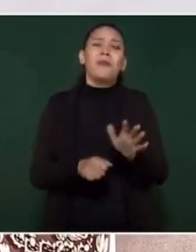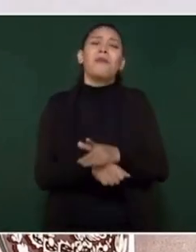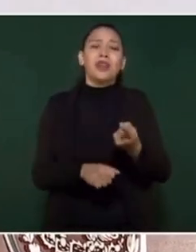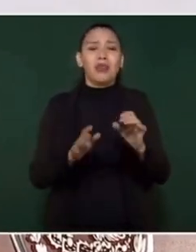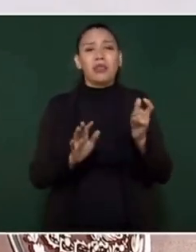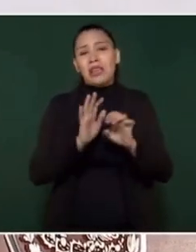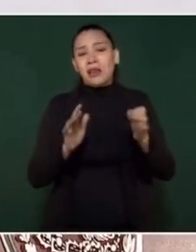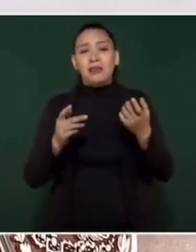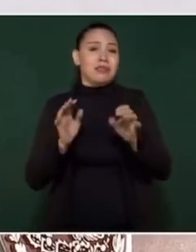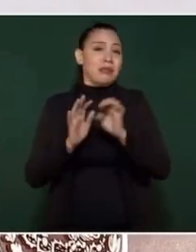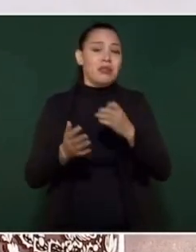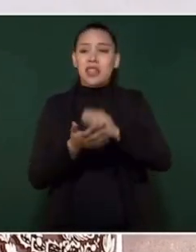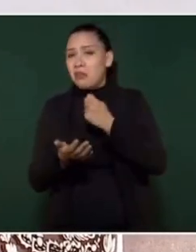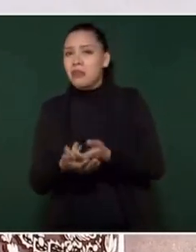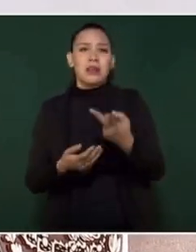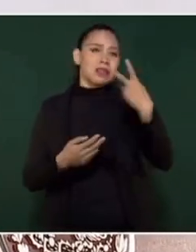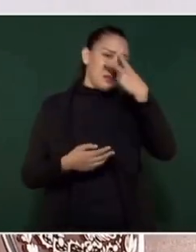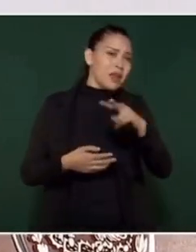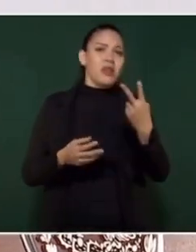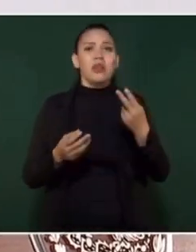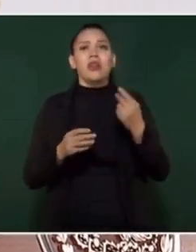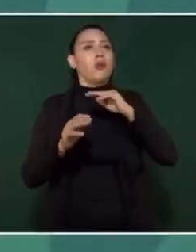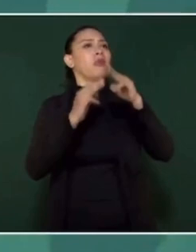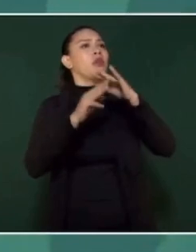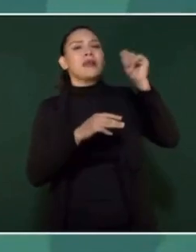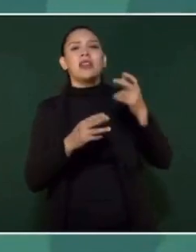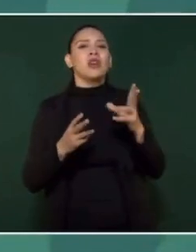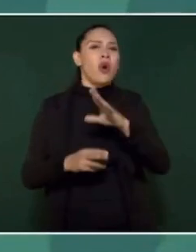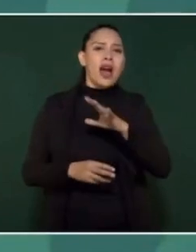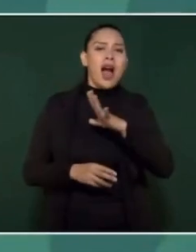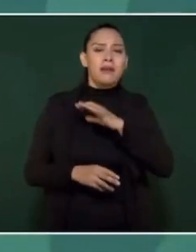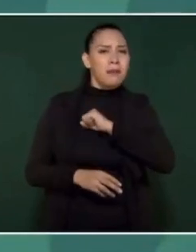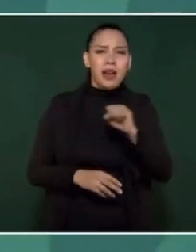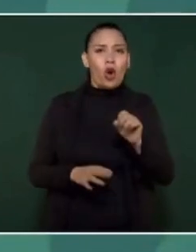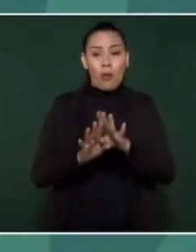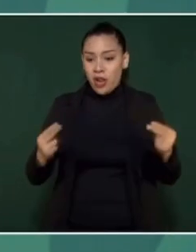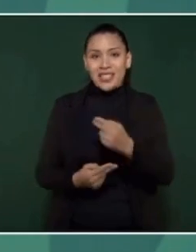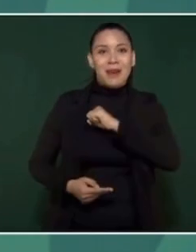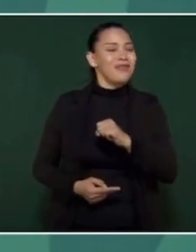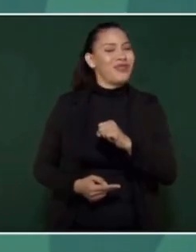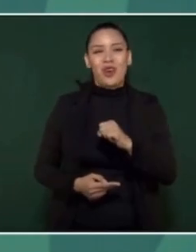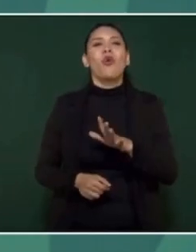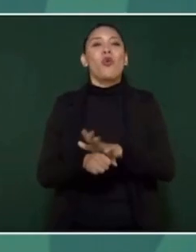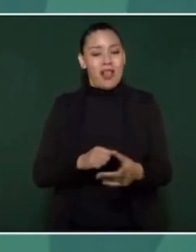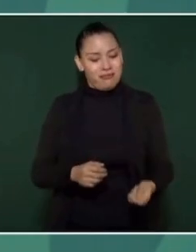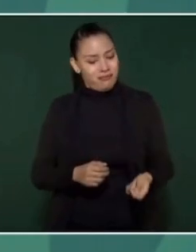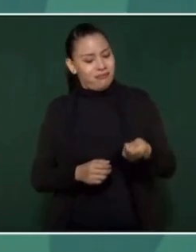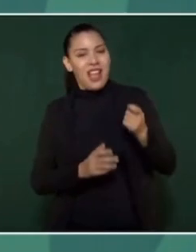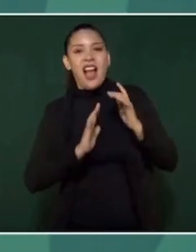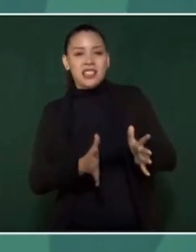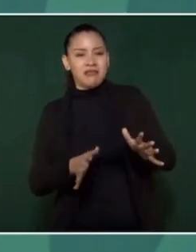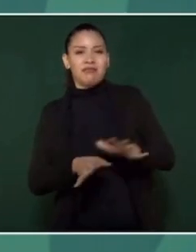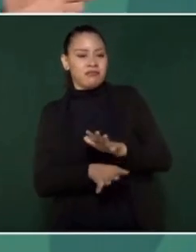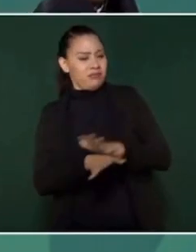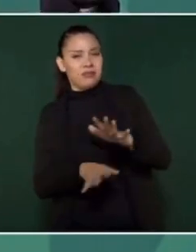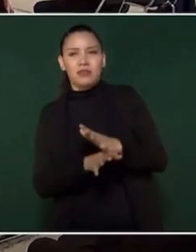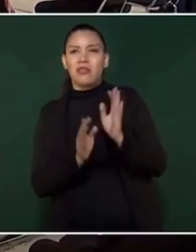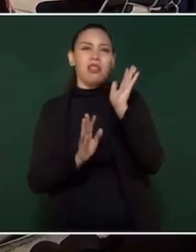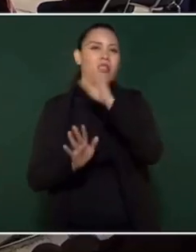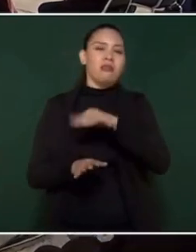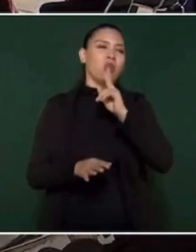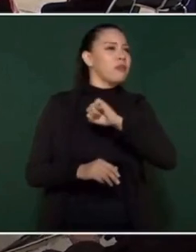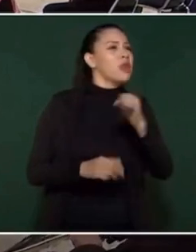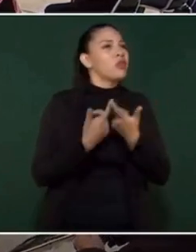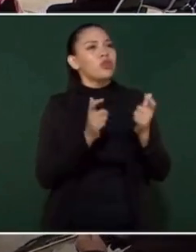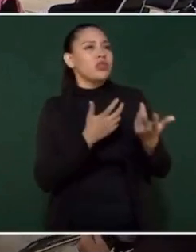ni en Tamaulipas, ni en México, ni en ninguna parte del mundo es mala. Por naturaleza, son las circunstancias las que llevan a algunos a tomar el camino de las